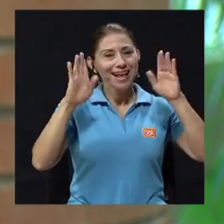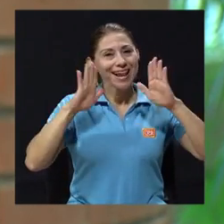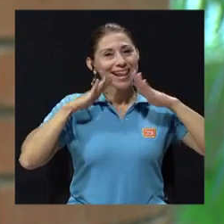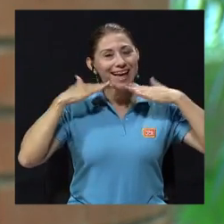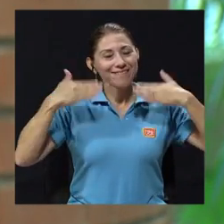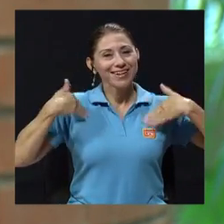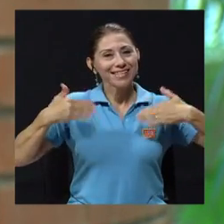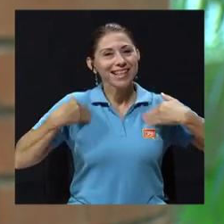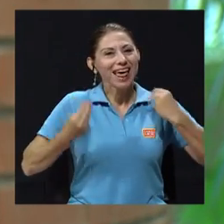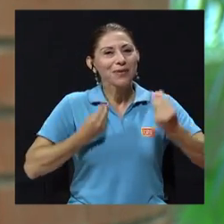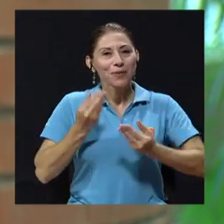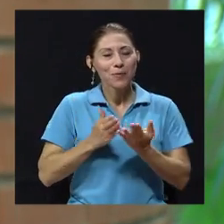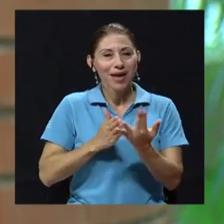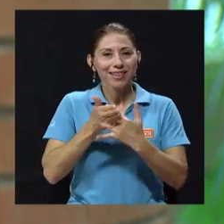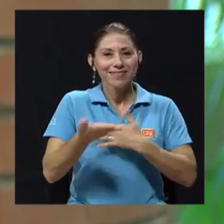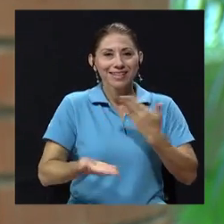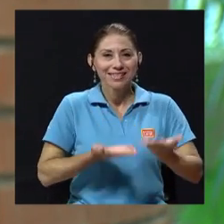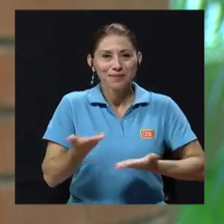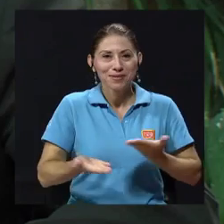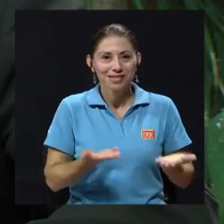felicidad es a través del servicio.